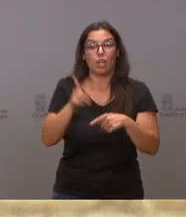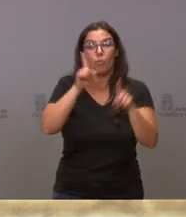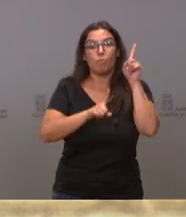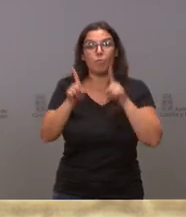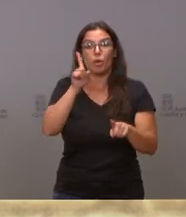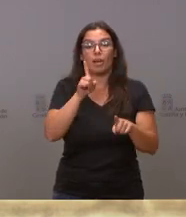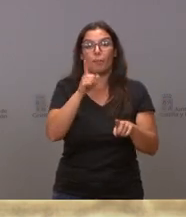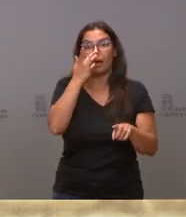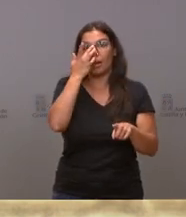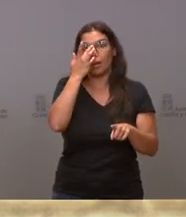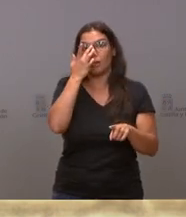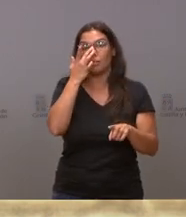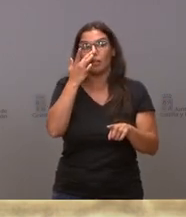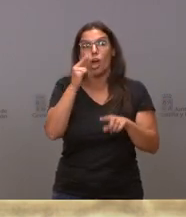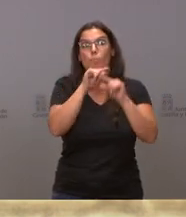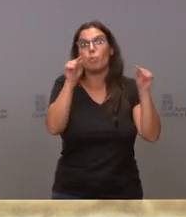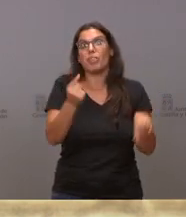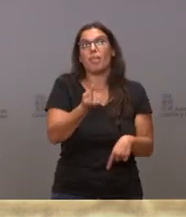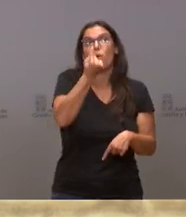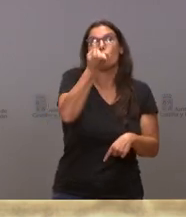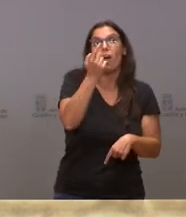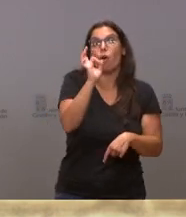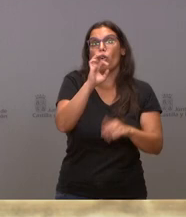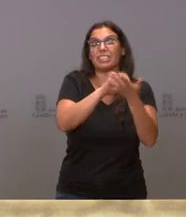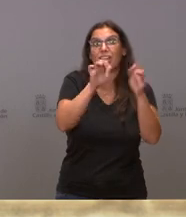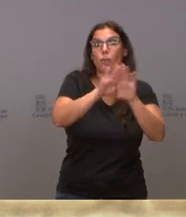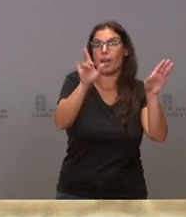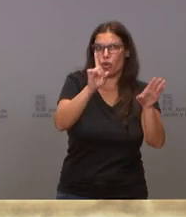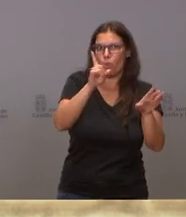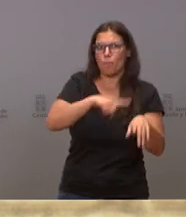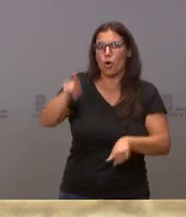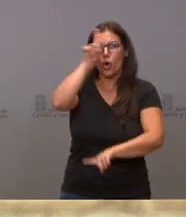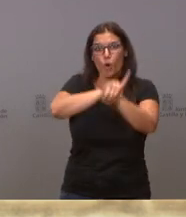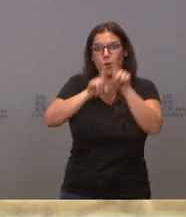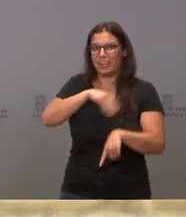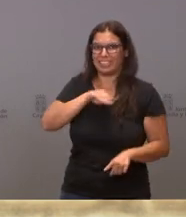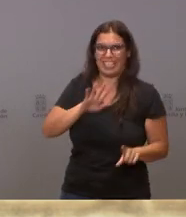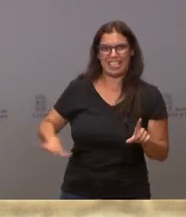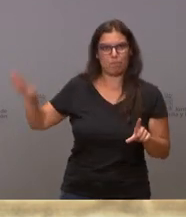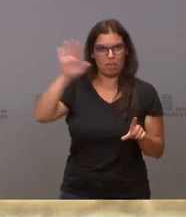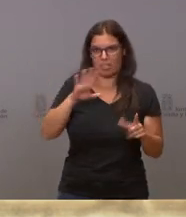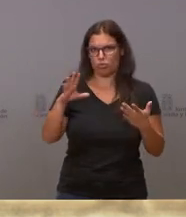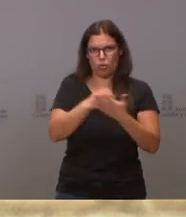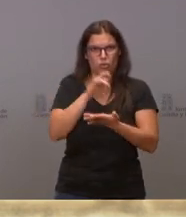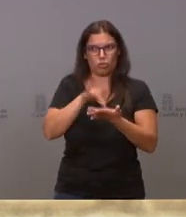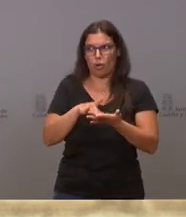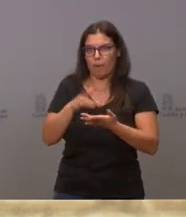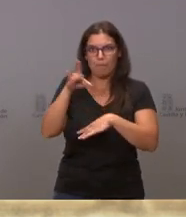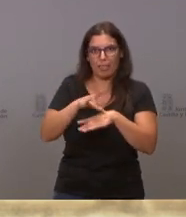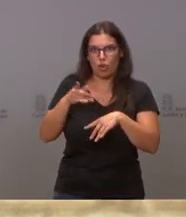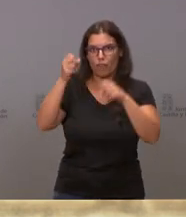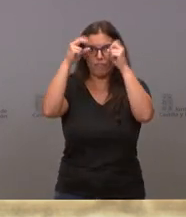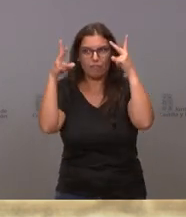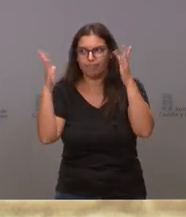una provincia de Castilla y León o la comunidad autónoma de Castilla y León, no. Este es un tema que ocurre en toda España.